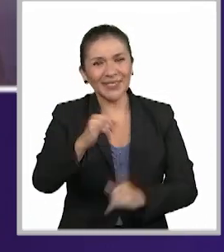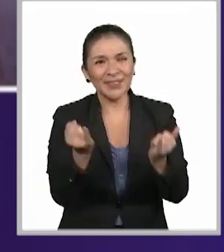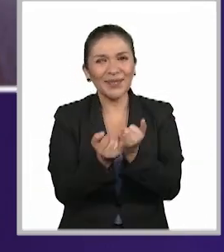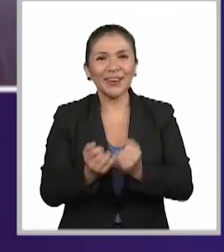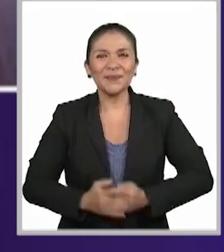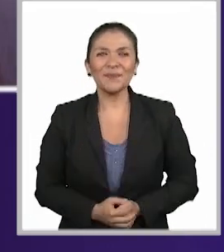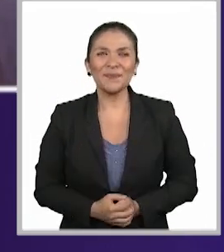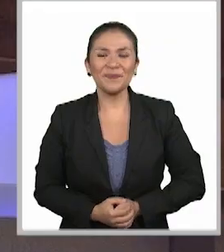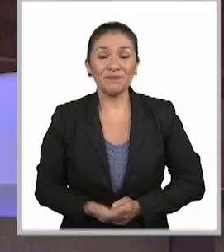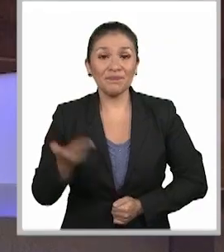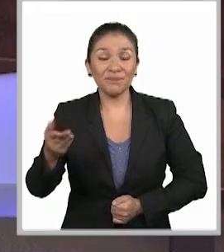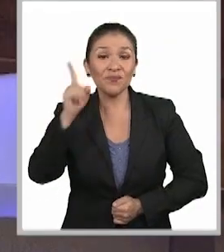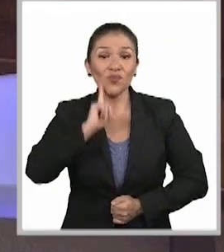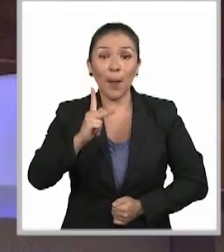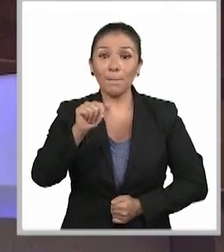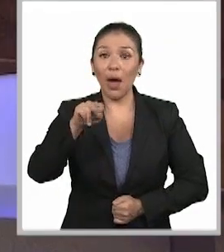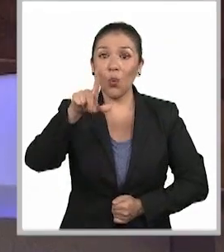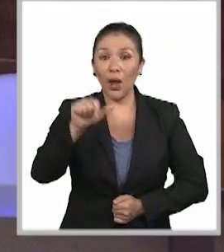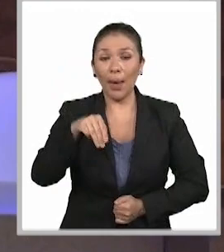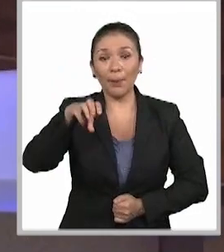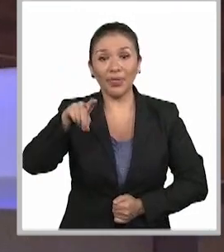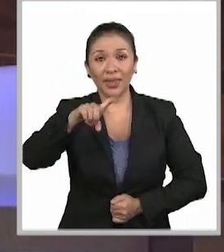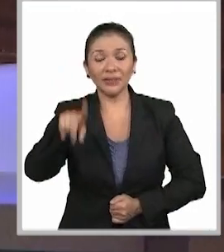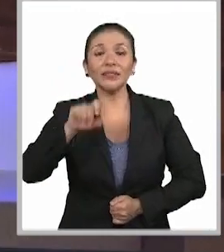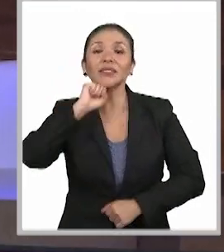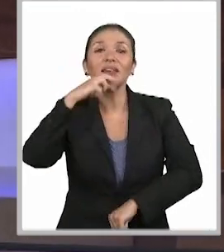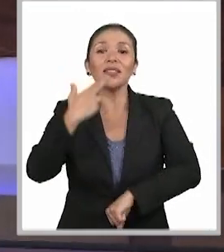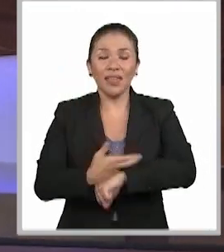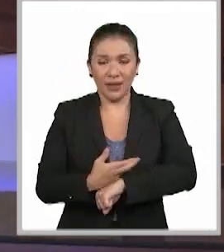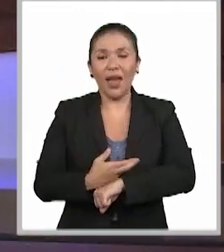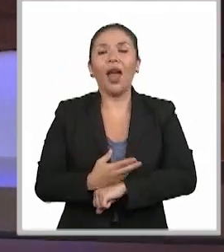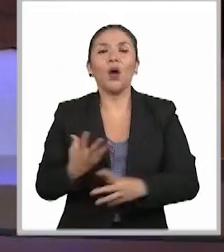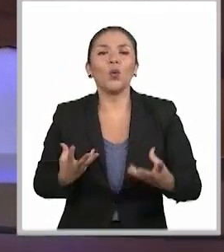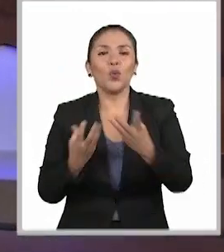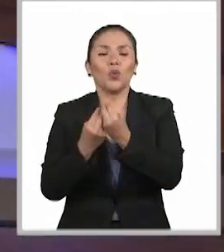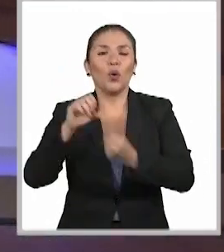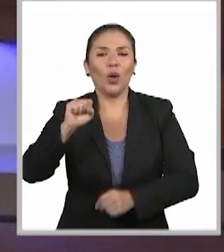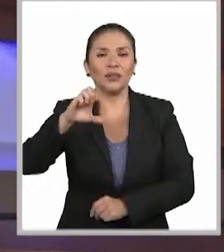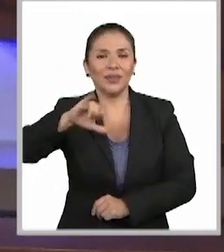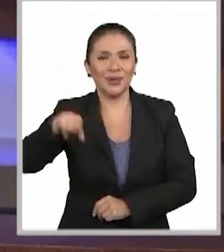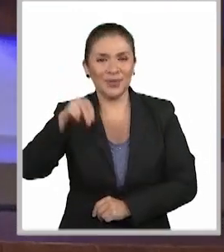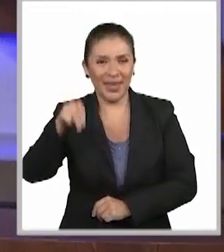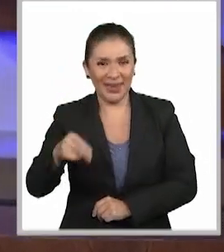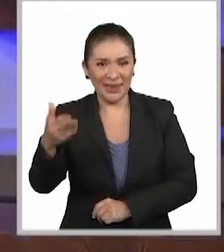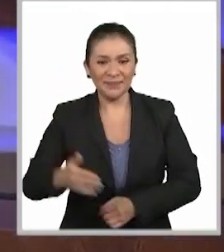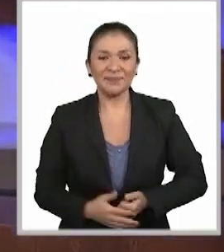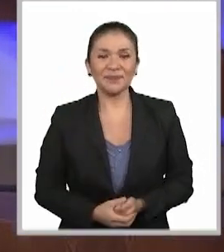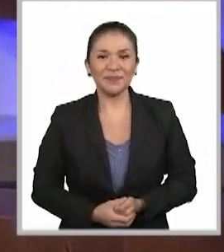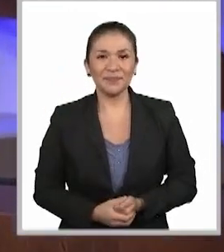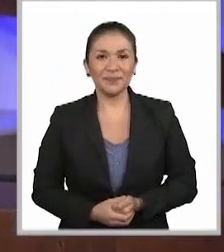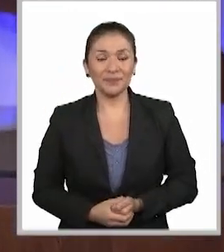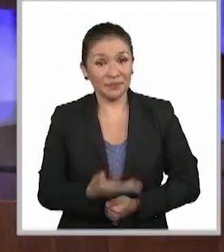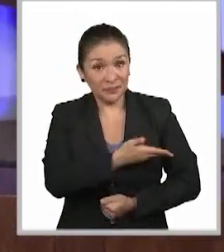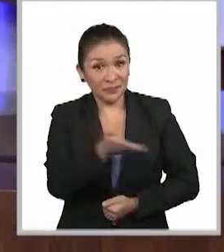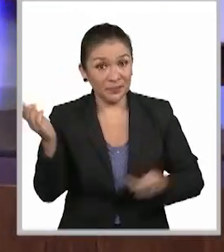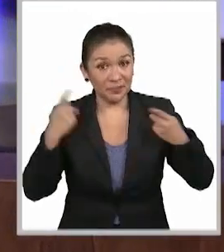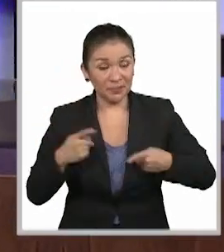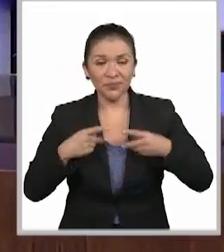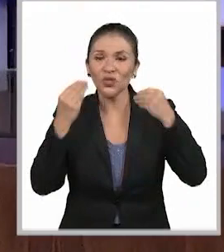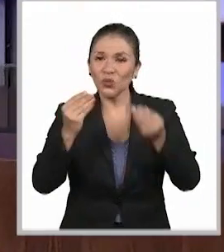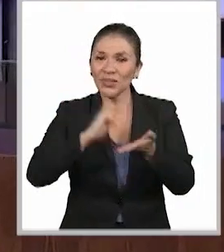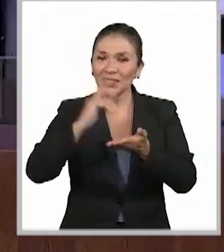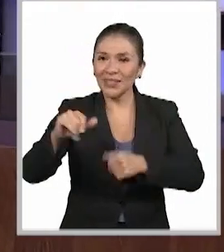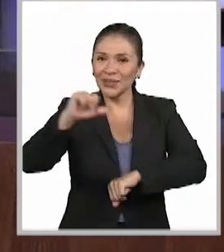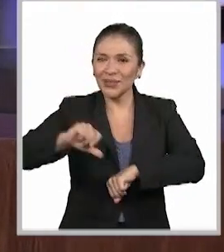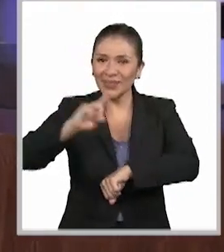Muchas gracias a ustedes. Paula Jimena Méndez Azuela, Secretaria de Estudio y Cuenta Adjunta de la Suprema Corte de Justicia de la Nación. A